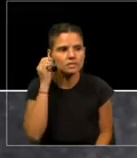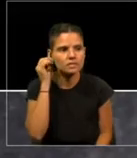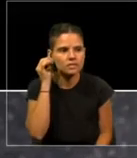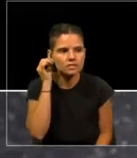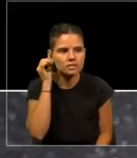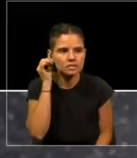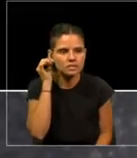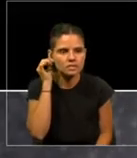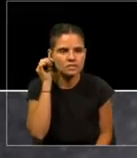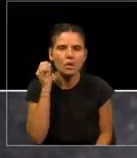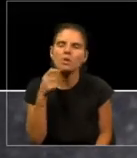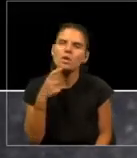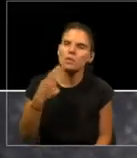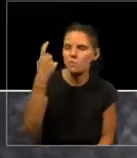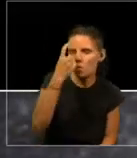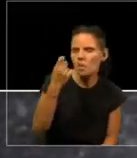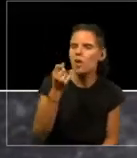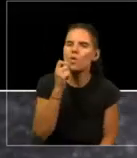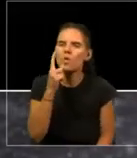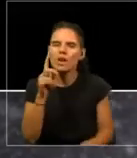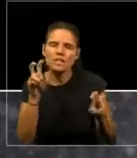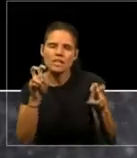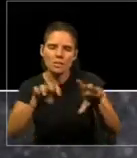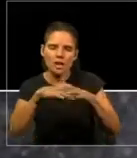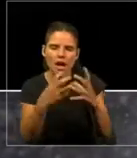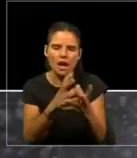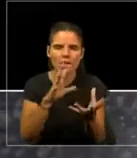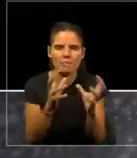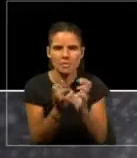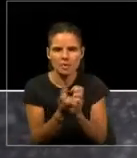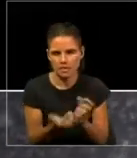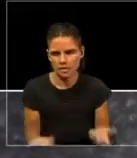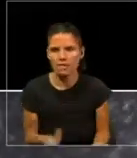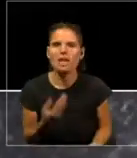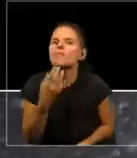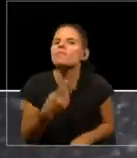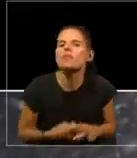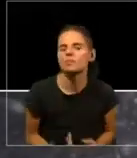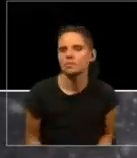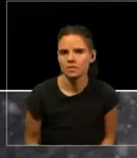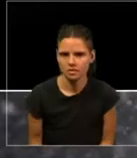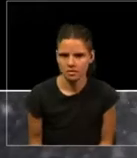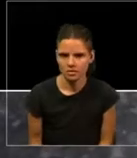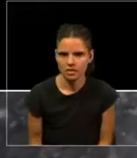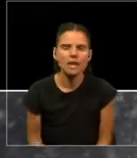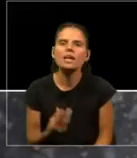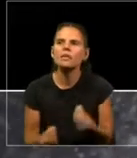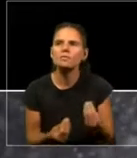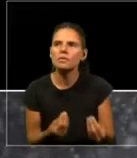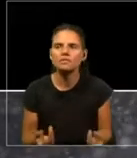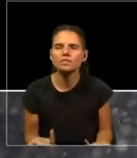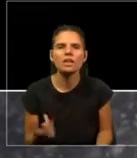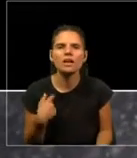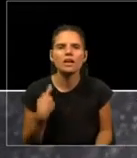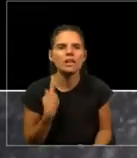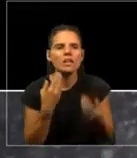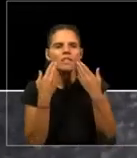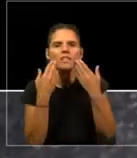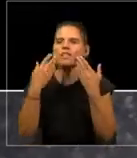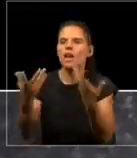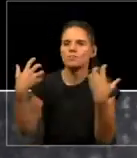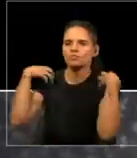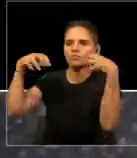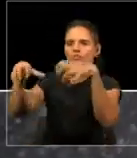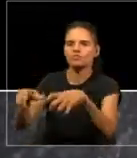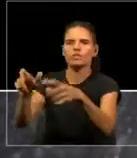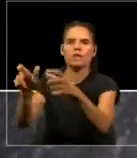tema ambiental. ¿Y qué vamos a hacer cada uno de nosotros por el tema ambiental? ¿Y qué pasa si lo delegamos en una máquina que dice,